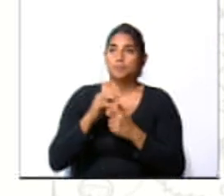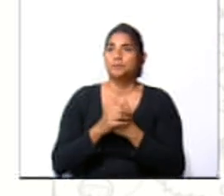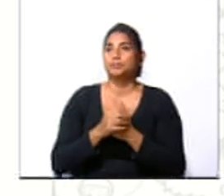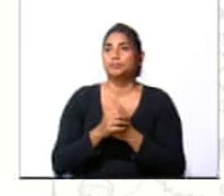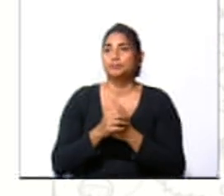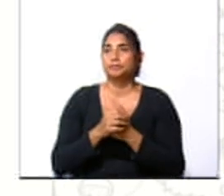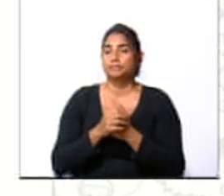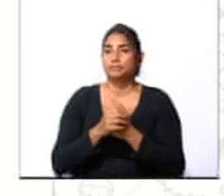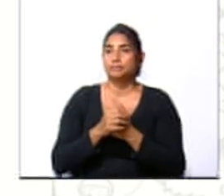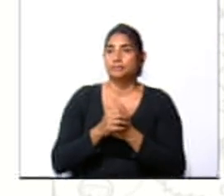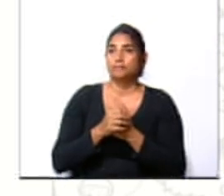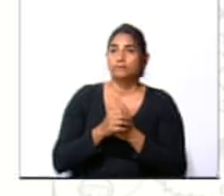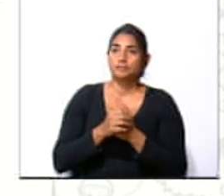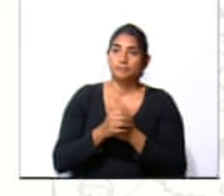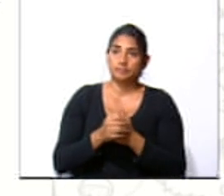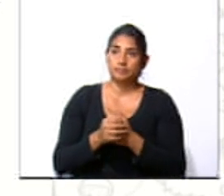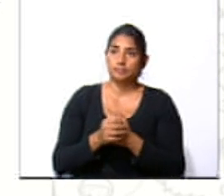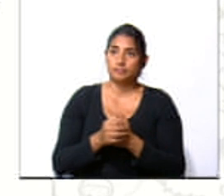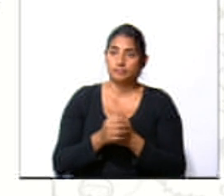Continuemos.